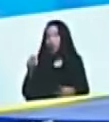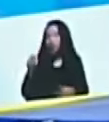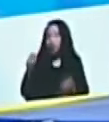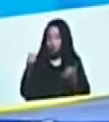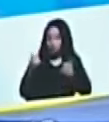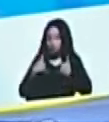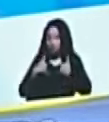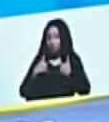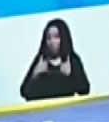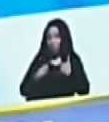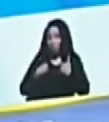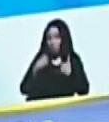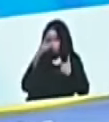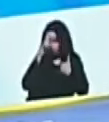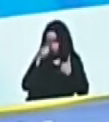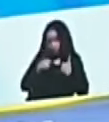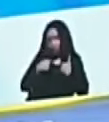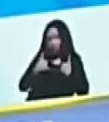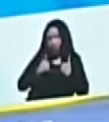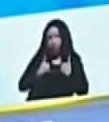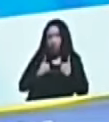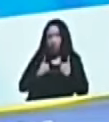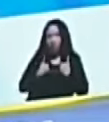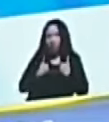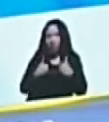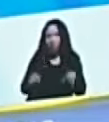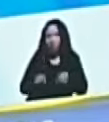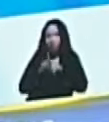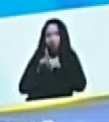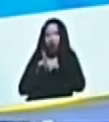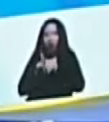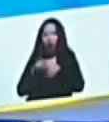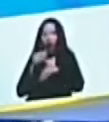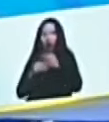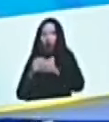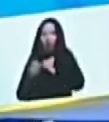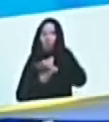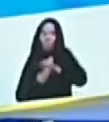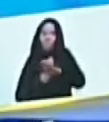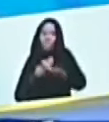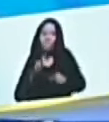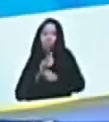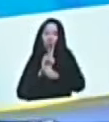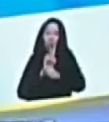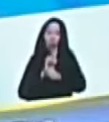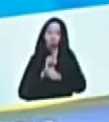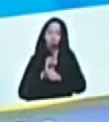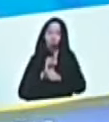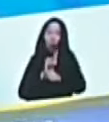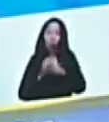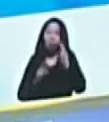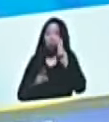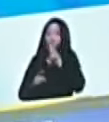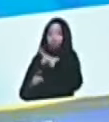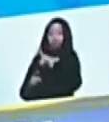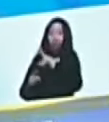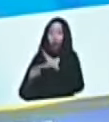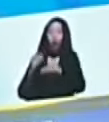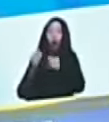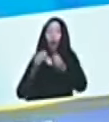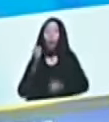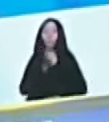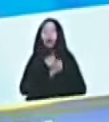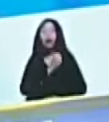mismo, y está echando las bases para la violencia, para el fascismo, si no veamos lo que está pasando en Palestina,